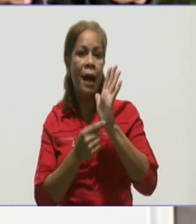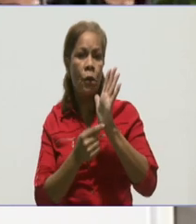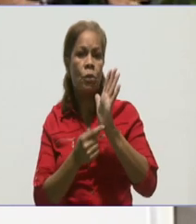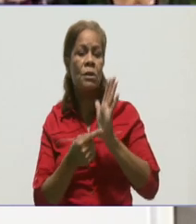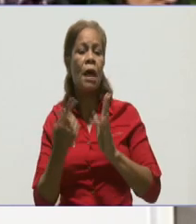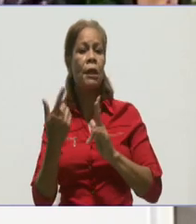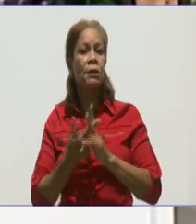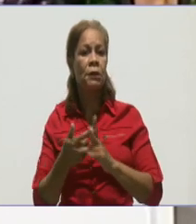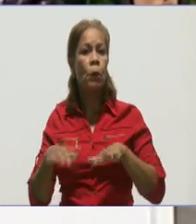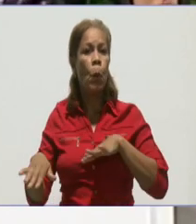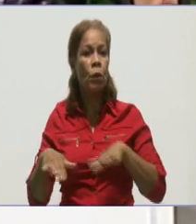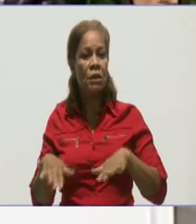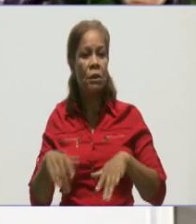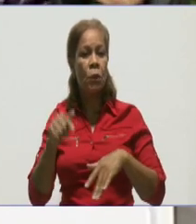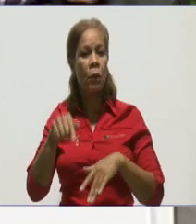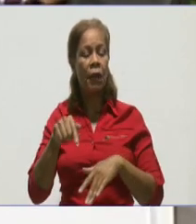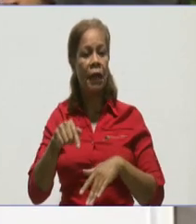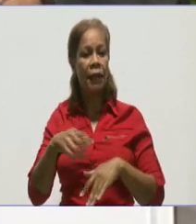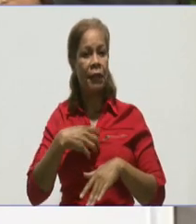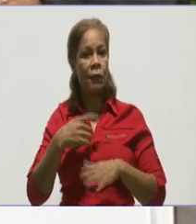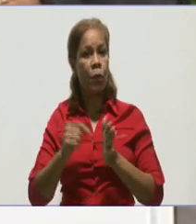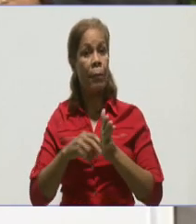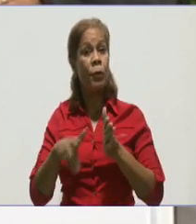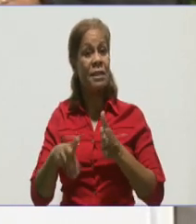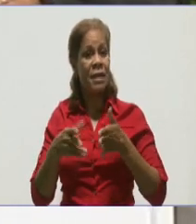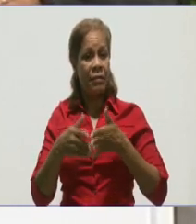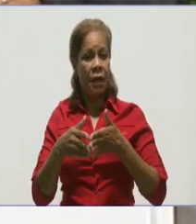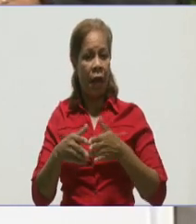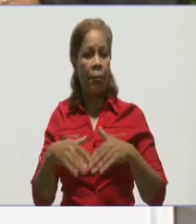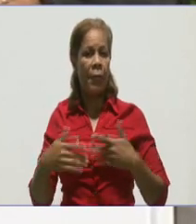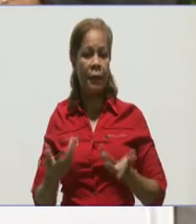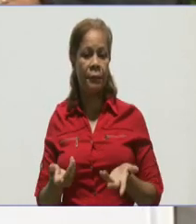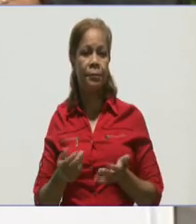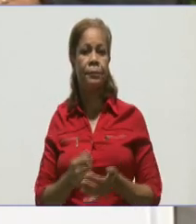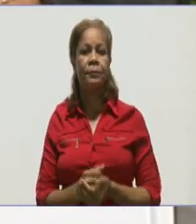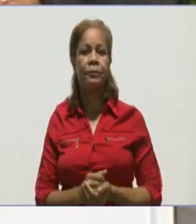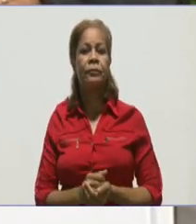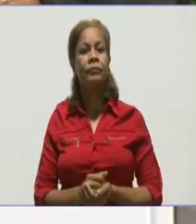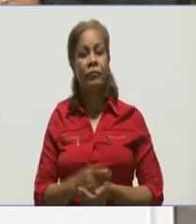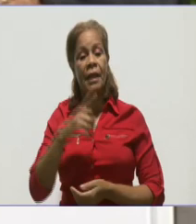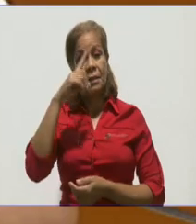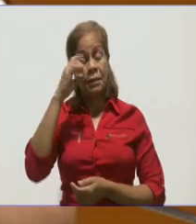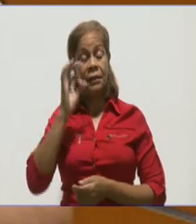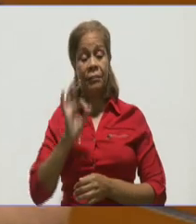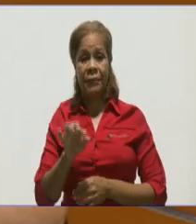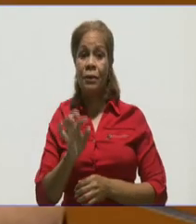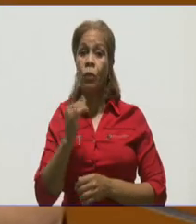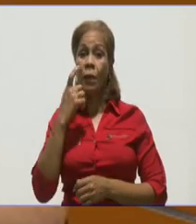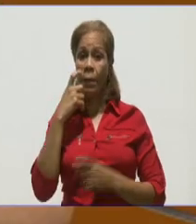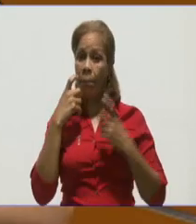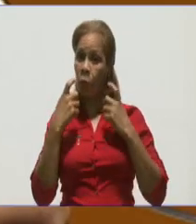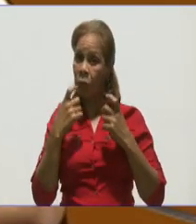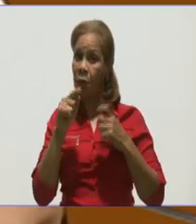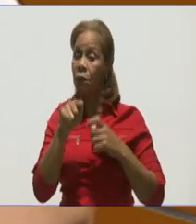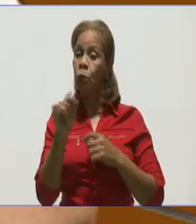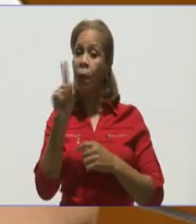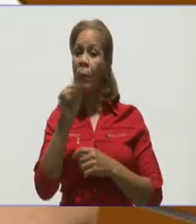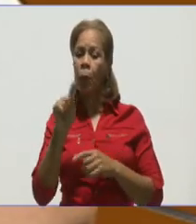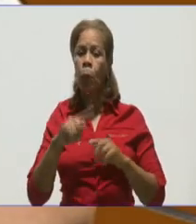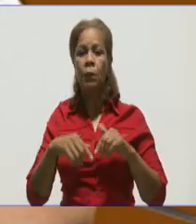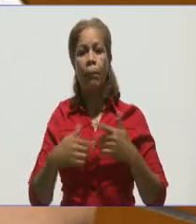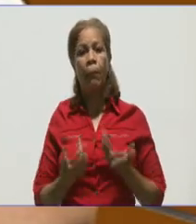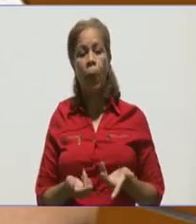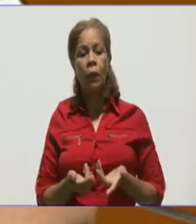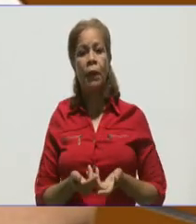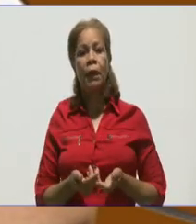esta situación que hoy tiene la provincia de Granma? Sí, Jorgito. Es importante lo que tú planteabas. Hoy realmente